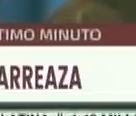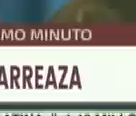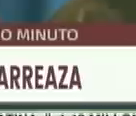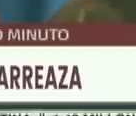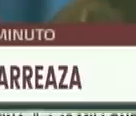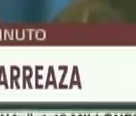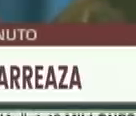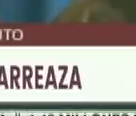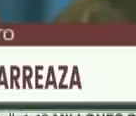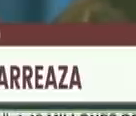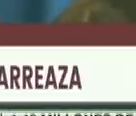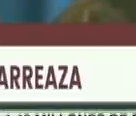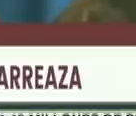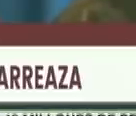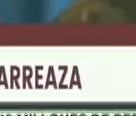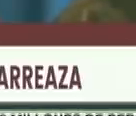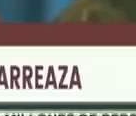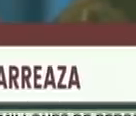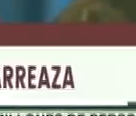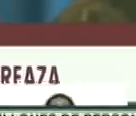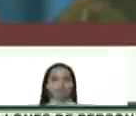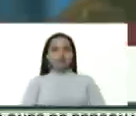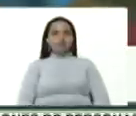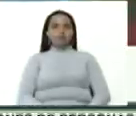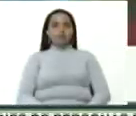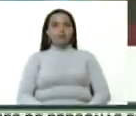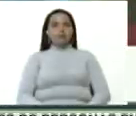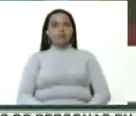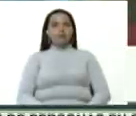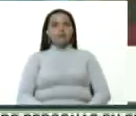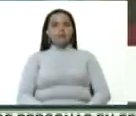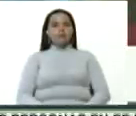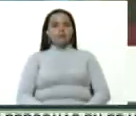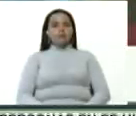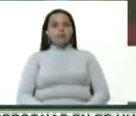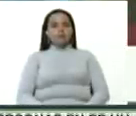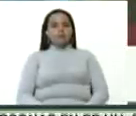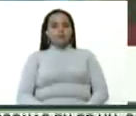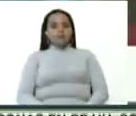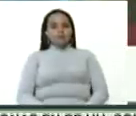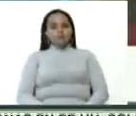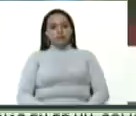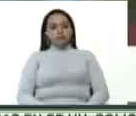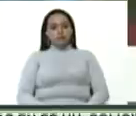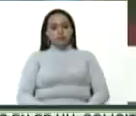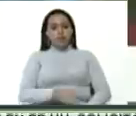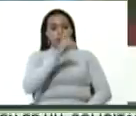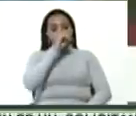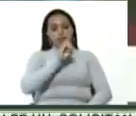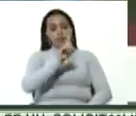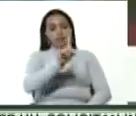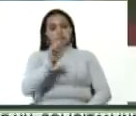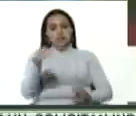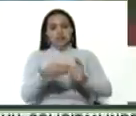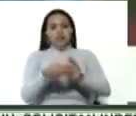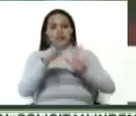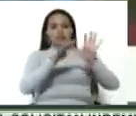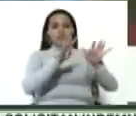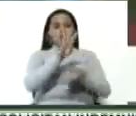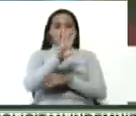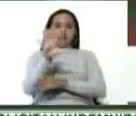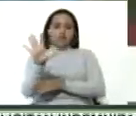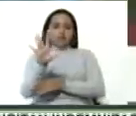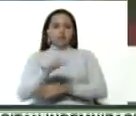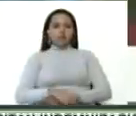entrar en Berlín aquel 8 de mayo, 9 de mayo de 1945. Al final, dice